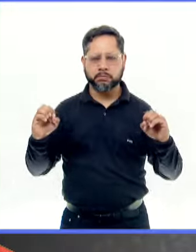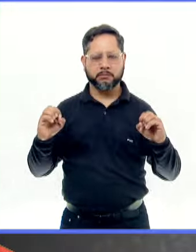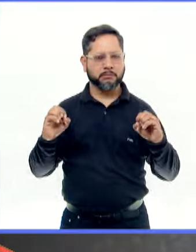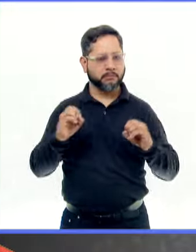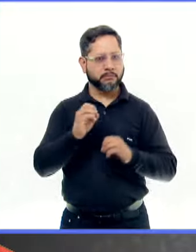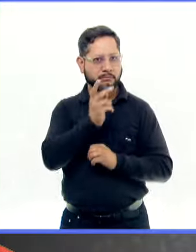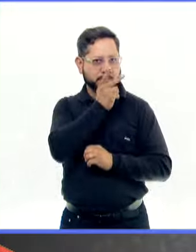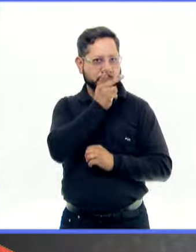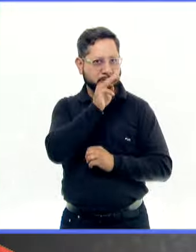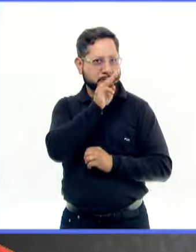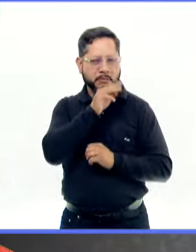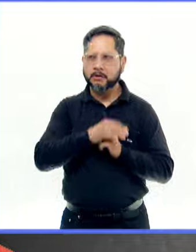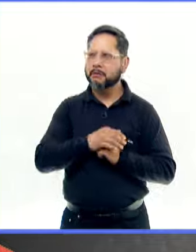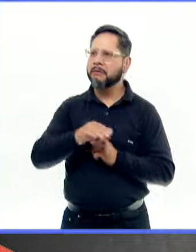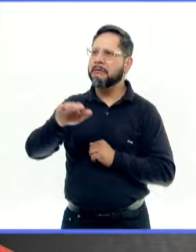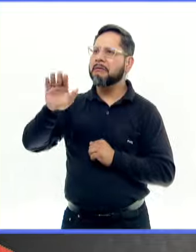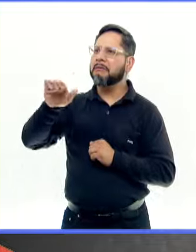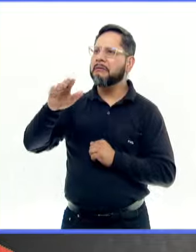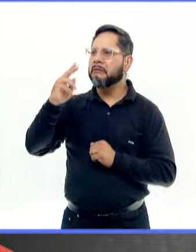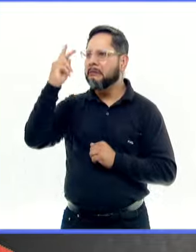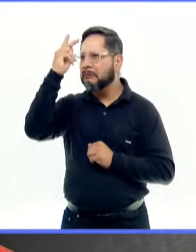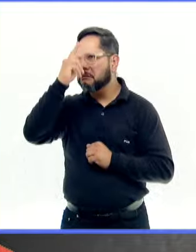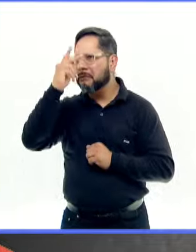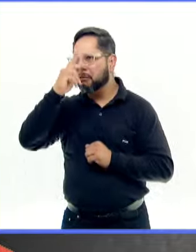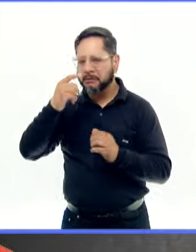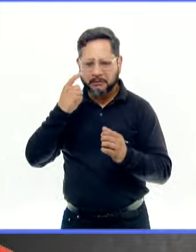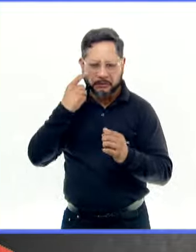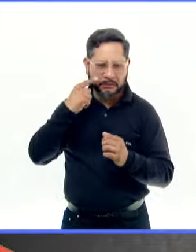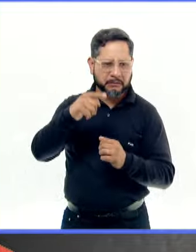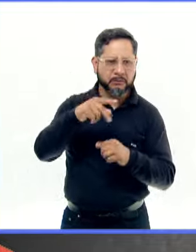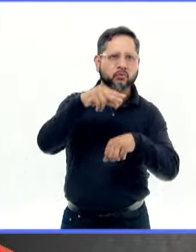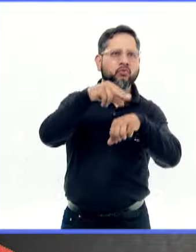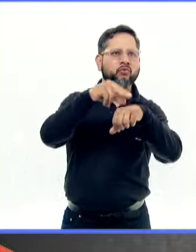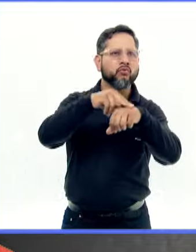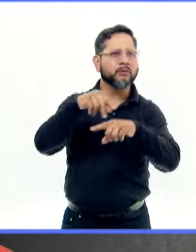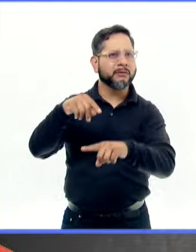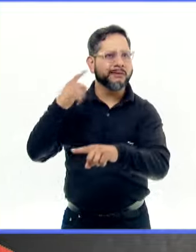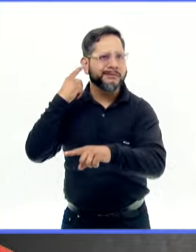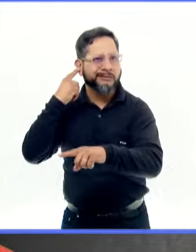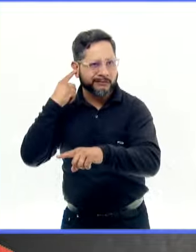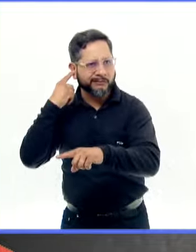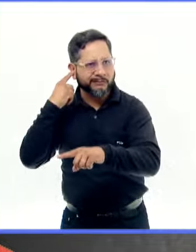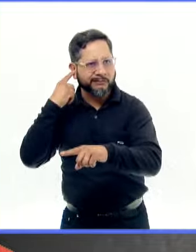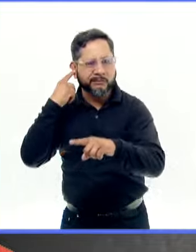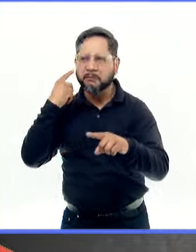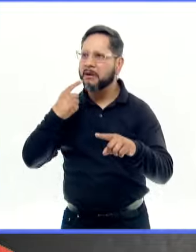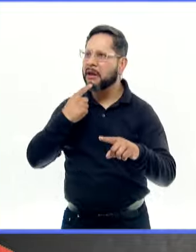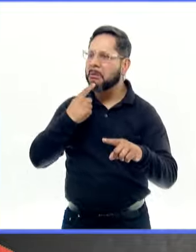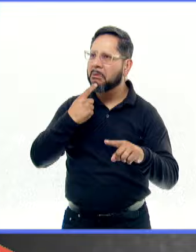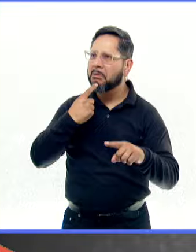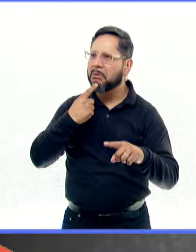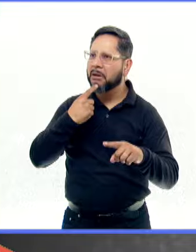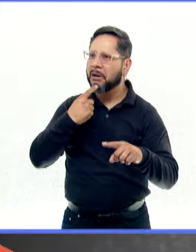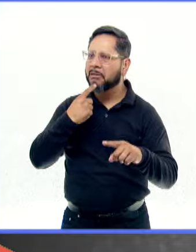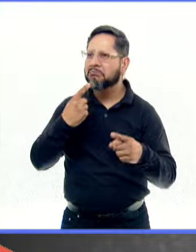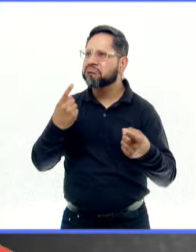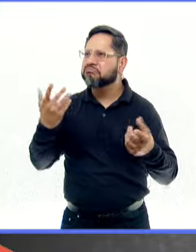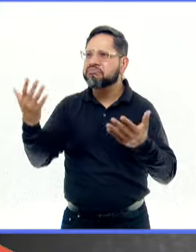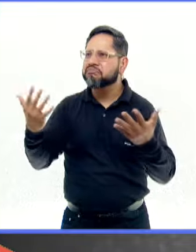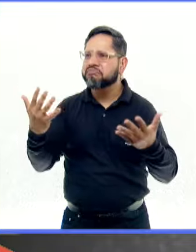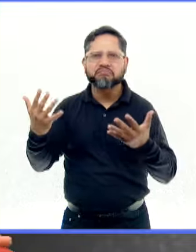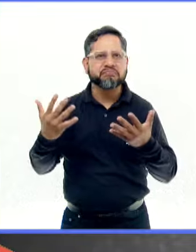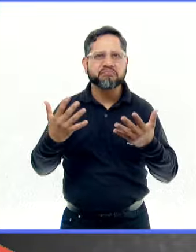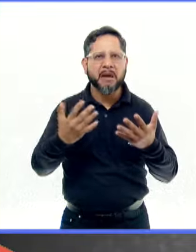acuden a la consulta y van recorriendo muchos caminos, desde saber si su hijo escucha bien, desde saber si hay problemas en el lenguaje.